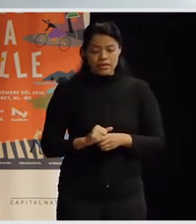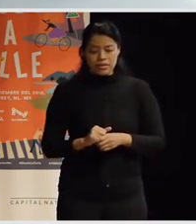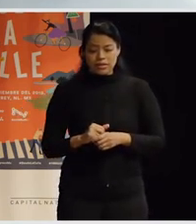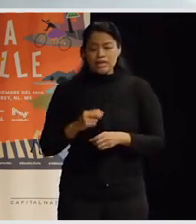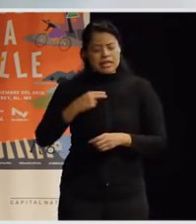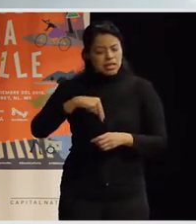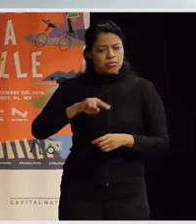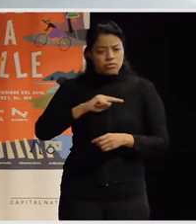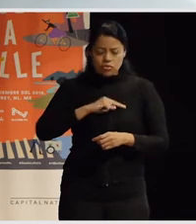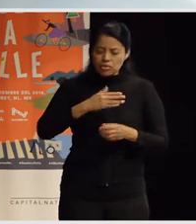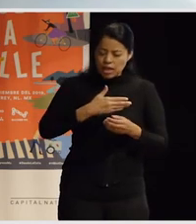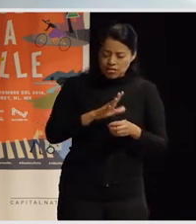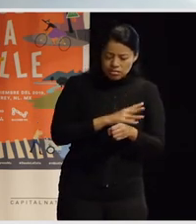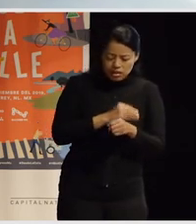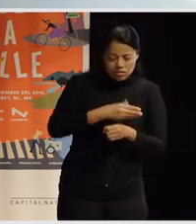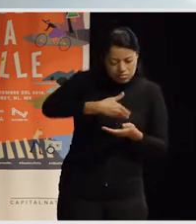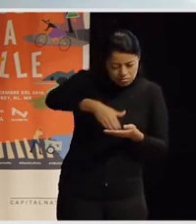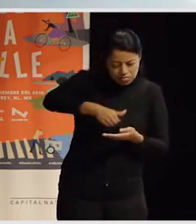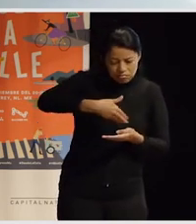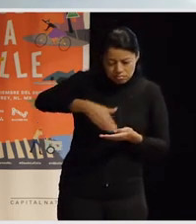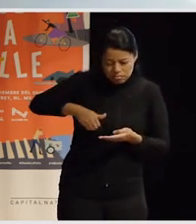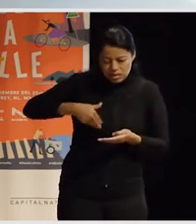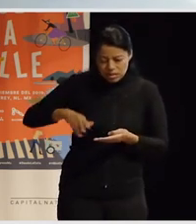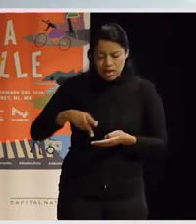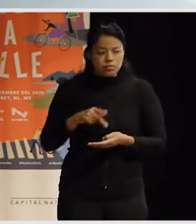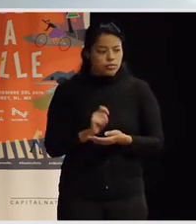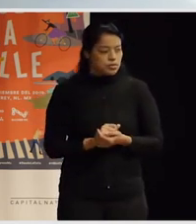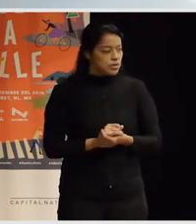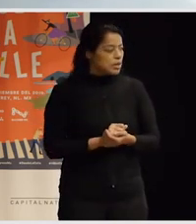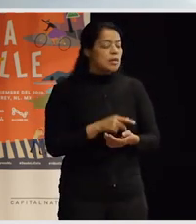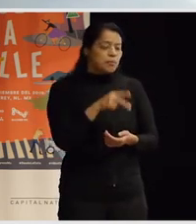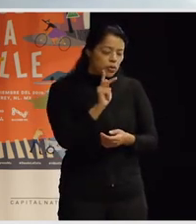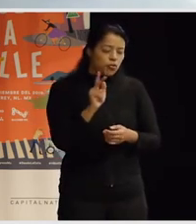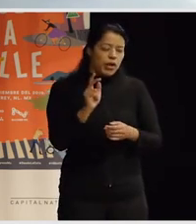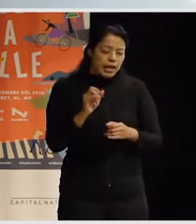quitamos y volvió, ¿no? Pero que fue, bueno, a nuestro entender interesante.